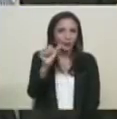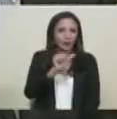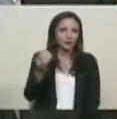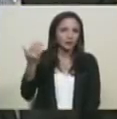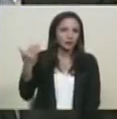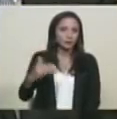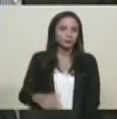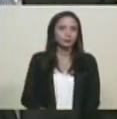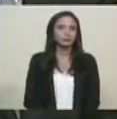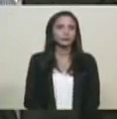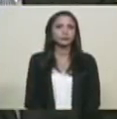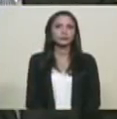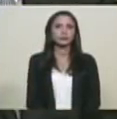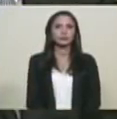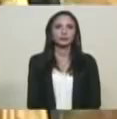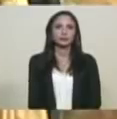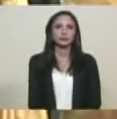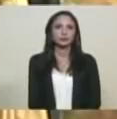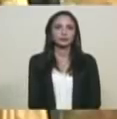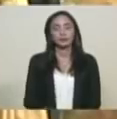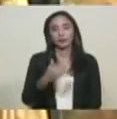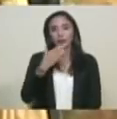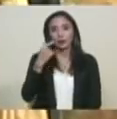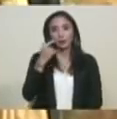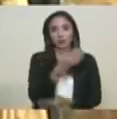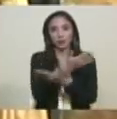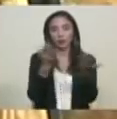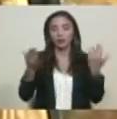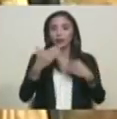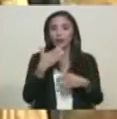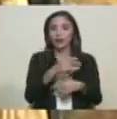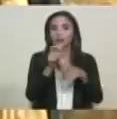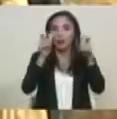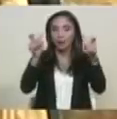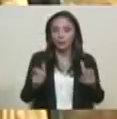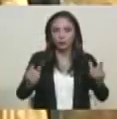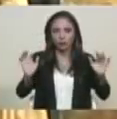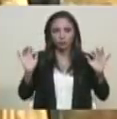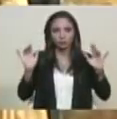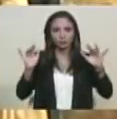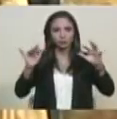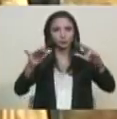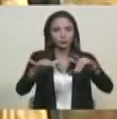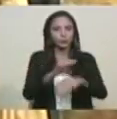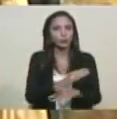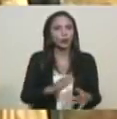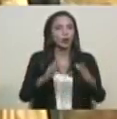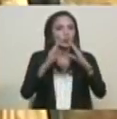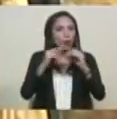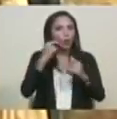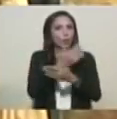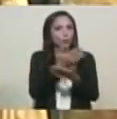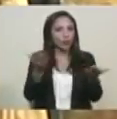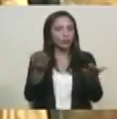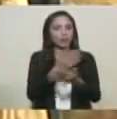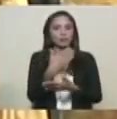Quiero agradecer a todos los ciudadanos, ciudadanas de nuestro país, a nuestros compatriotas,